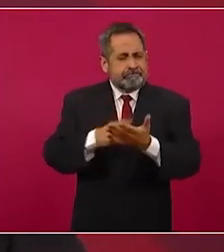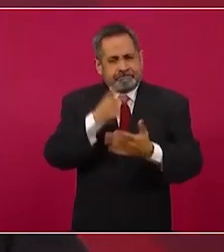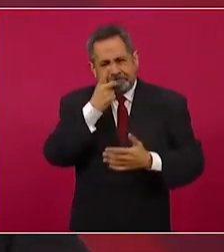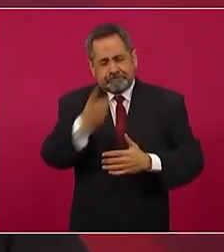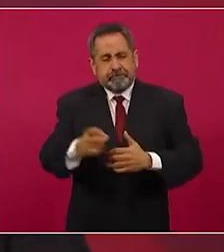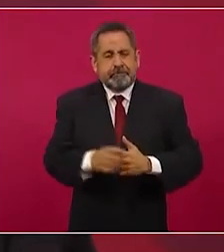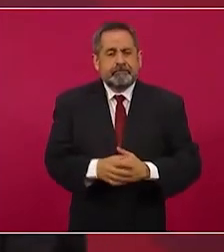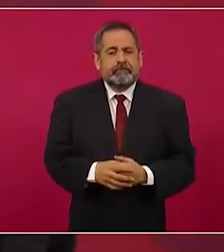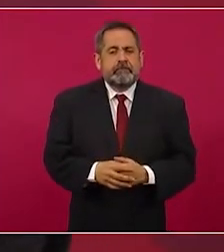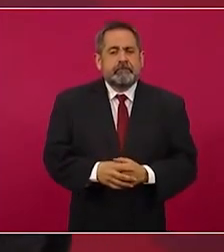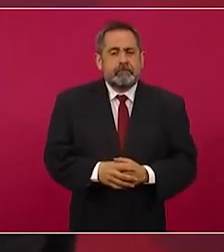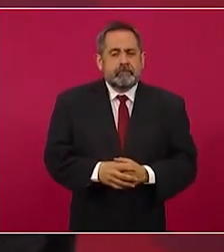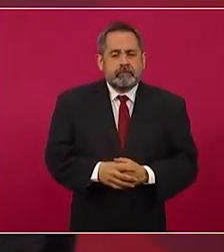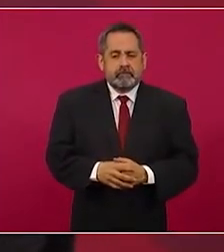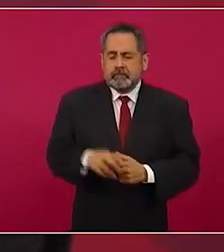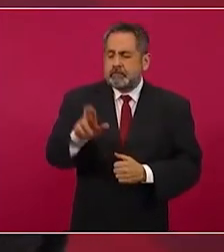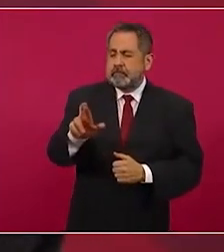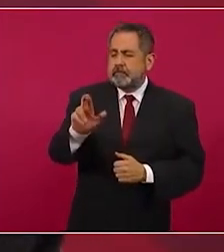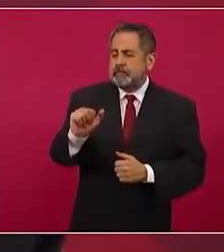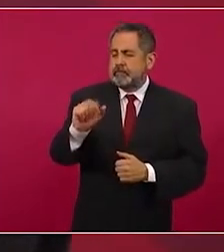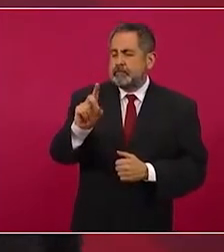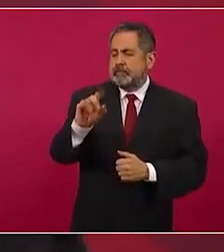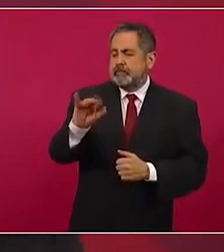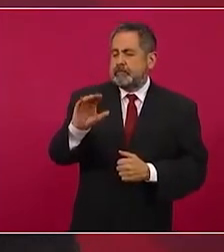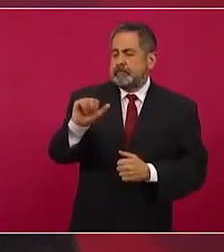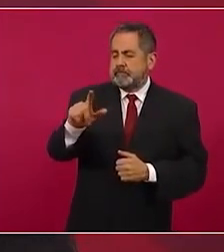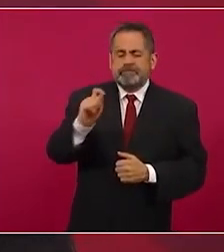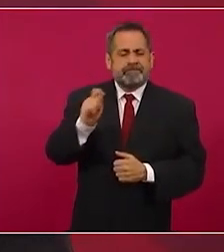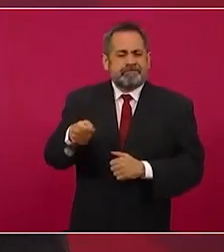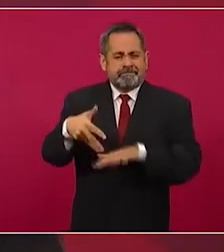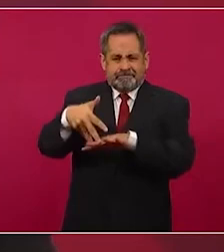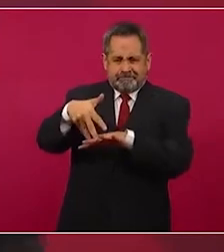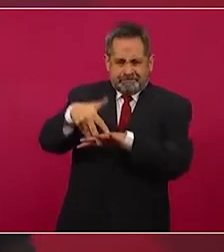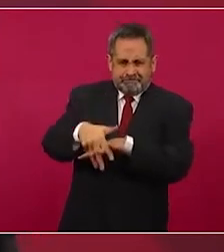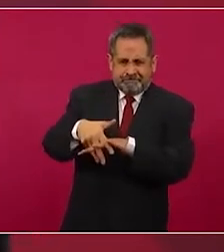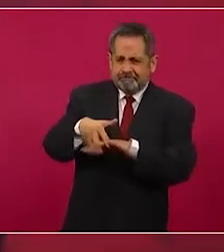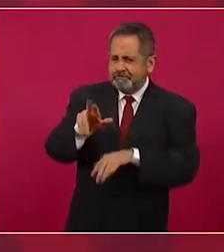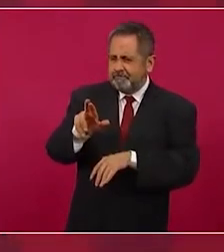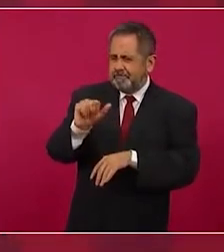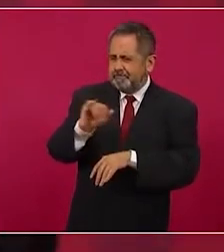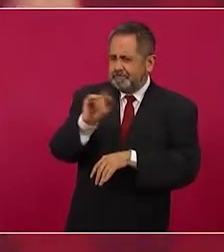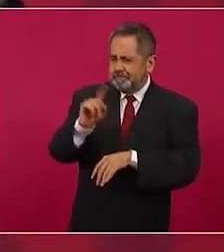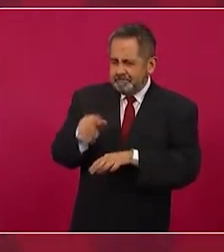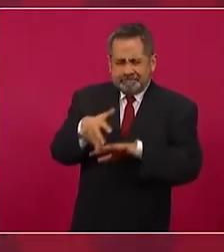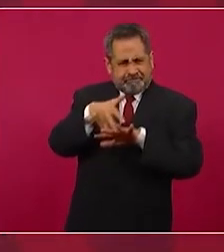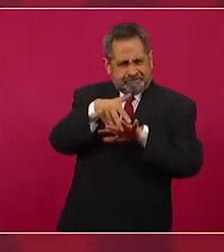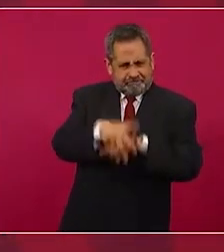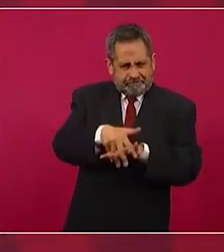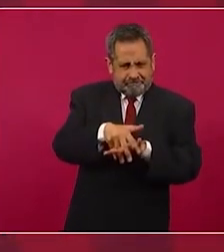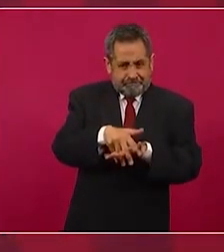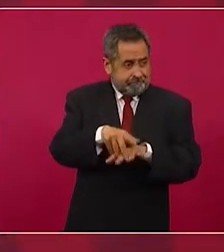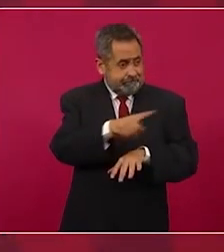que el radical viene de raíz y que hay que arrancar de raíz.